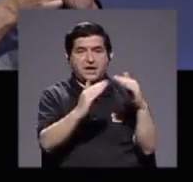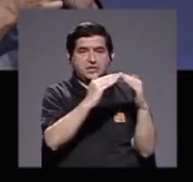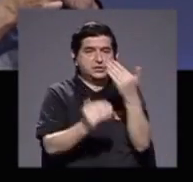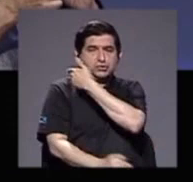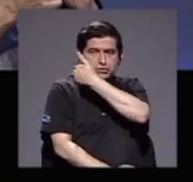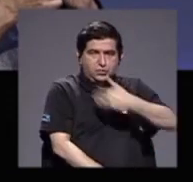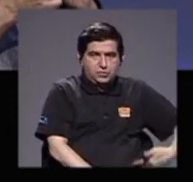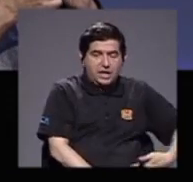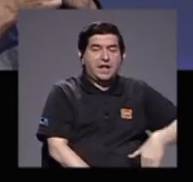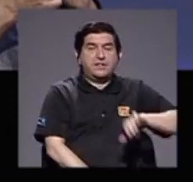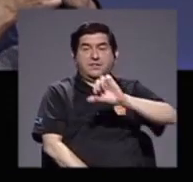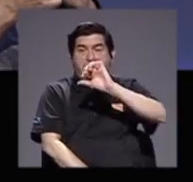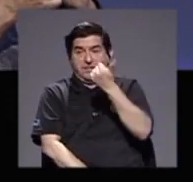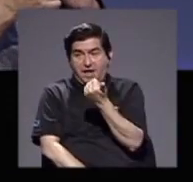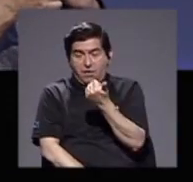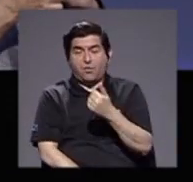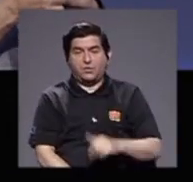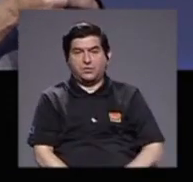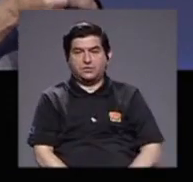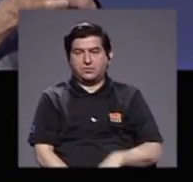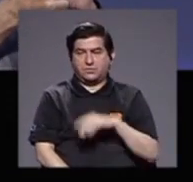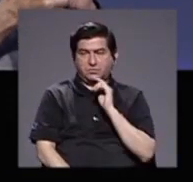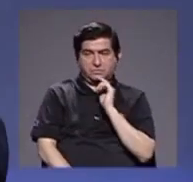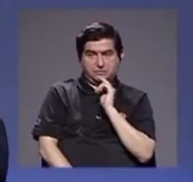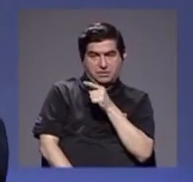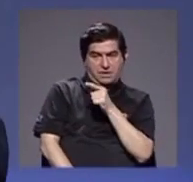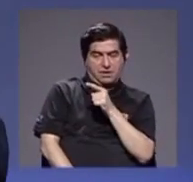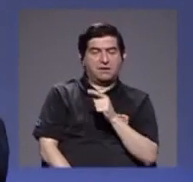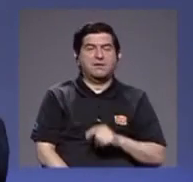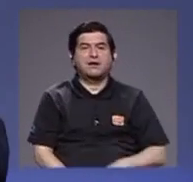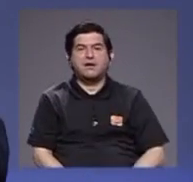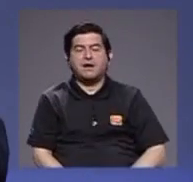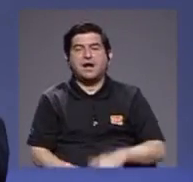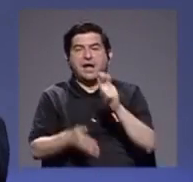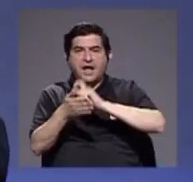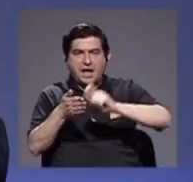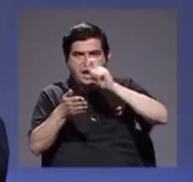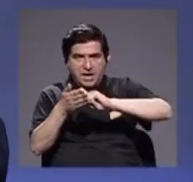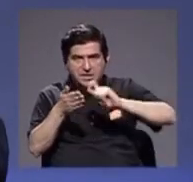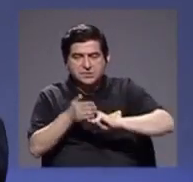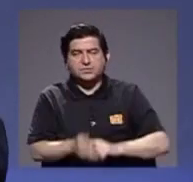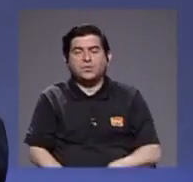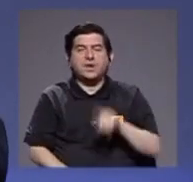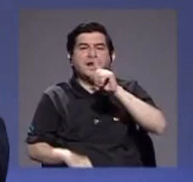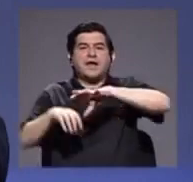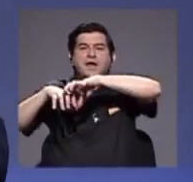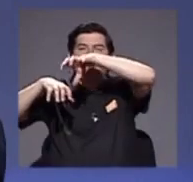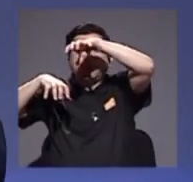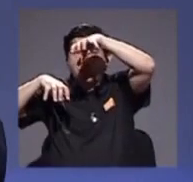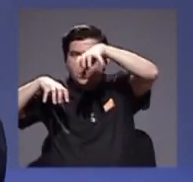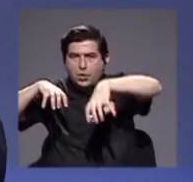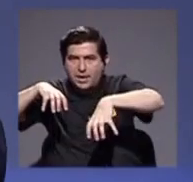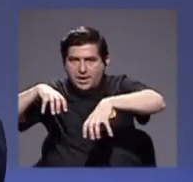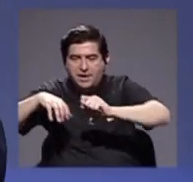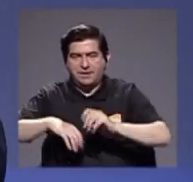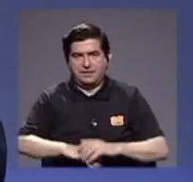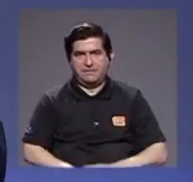de Heredia y la otra asiste a la escuela en un cantón de